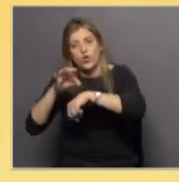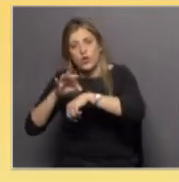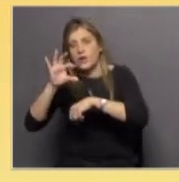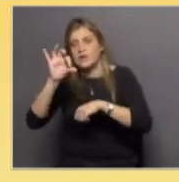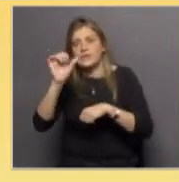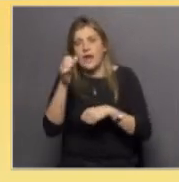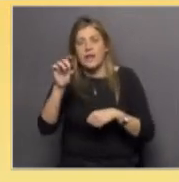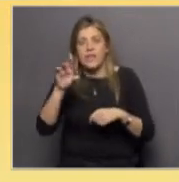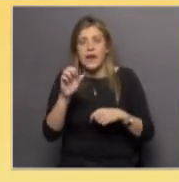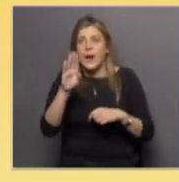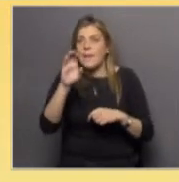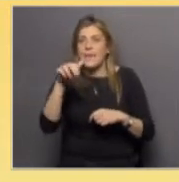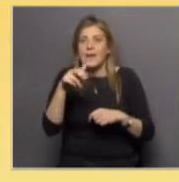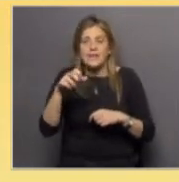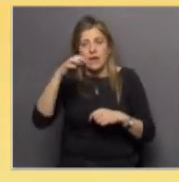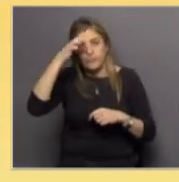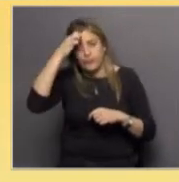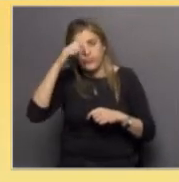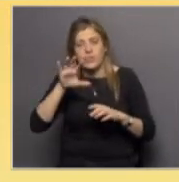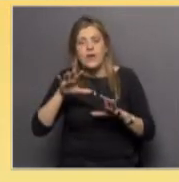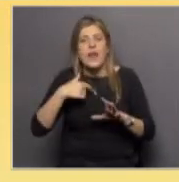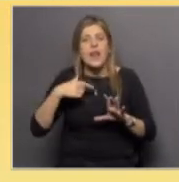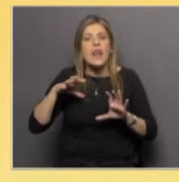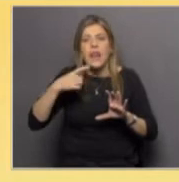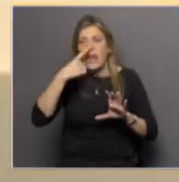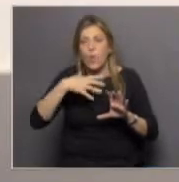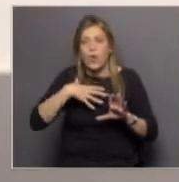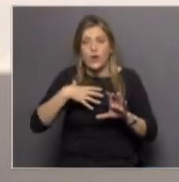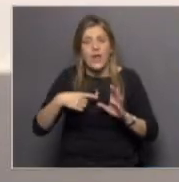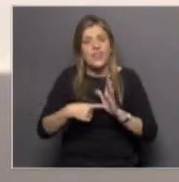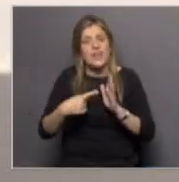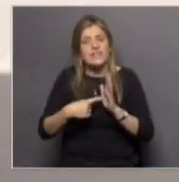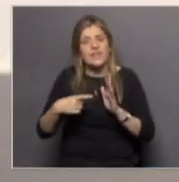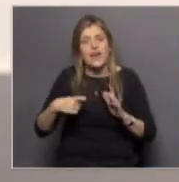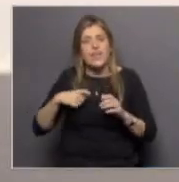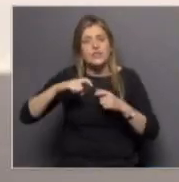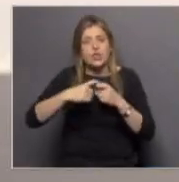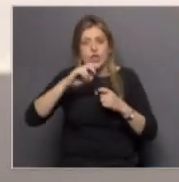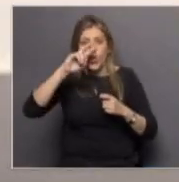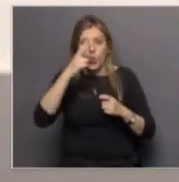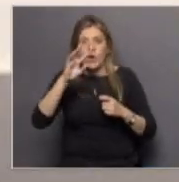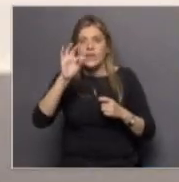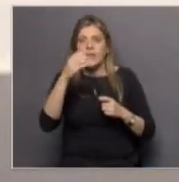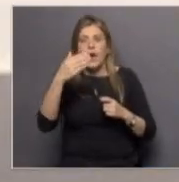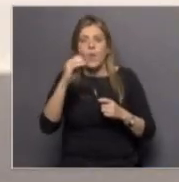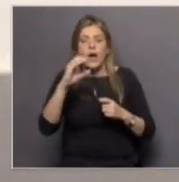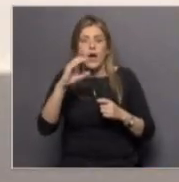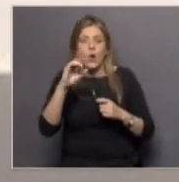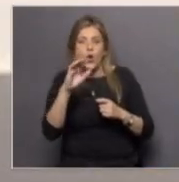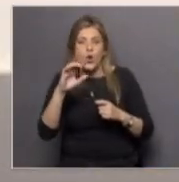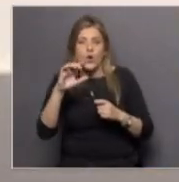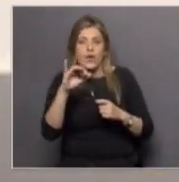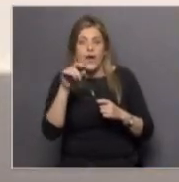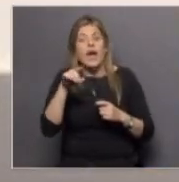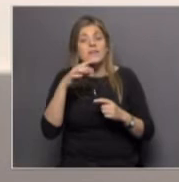Sandra Peña que ella es neumóloga e integrante de la comisión directiva de la Sociedad Uruguaya de Tabacología bien